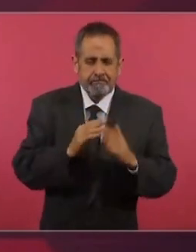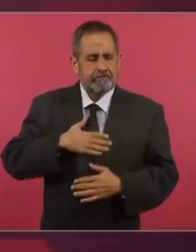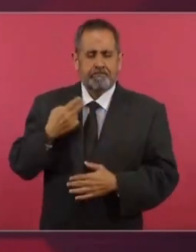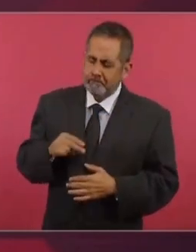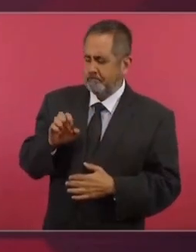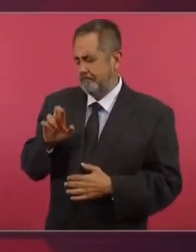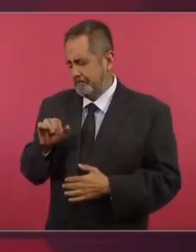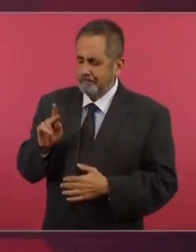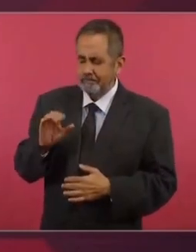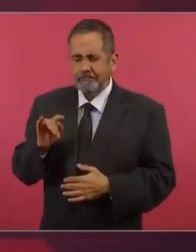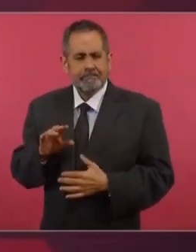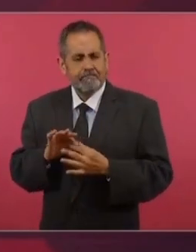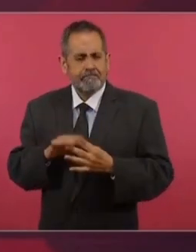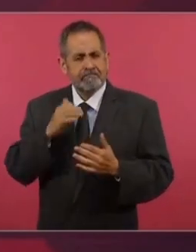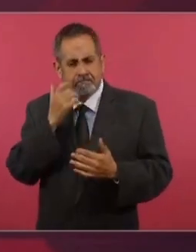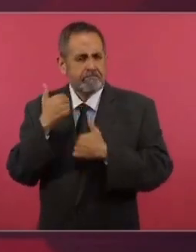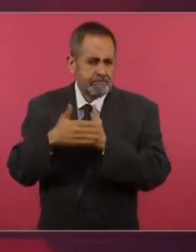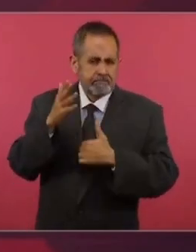Erick Cisnero.